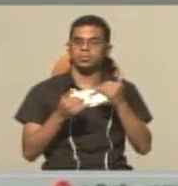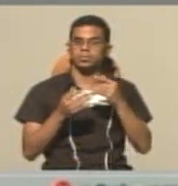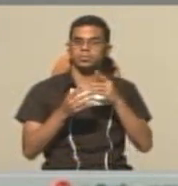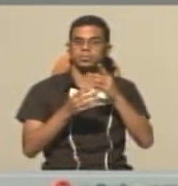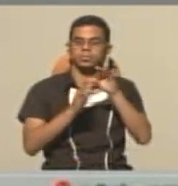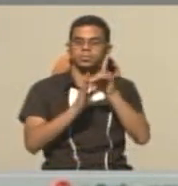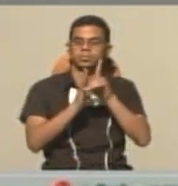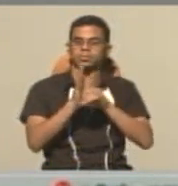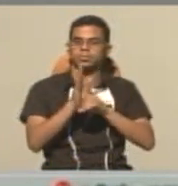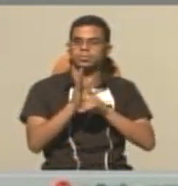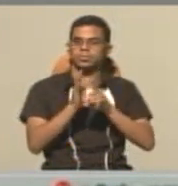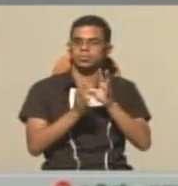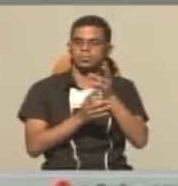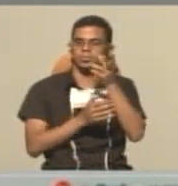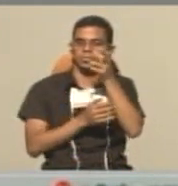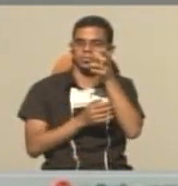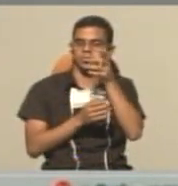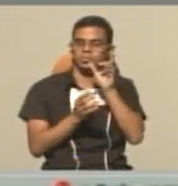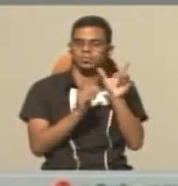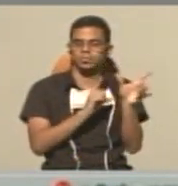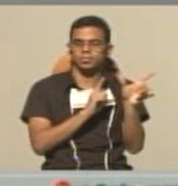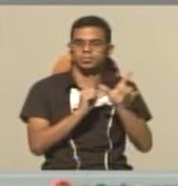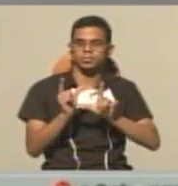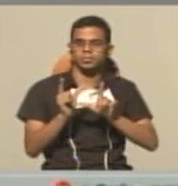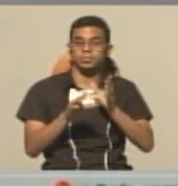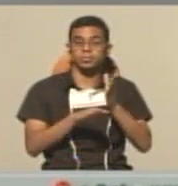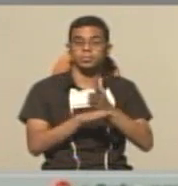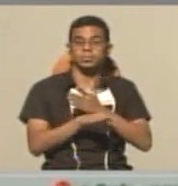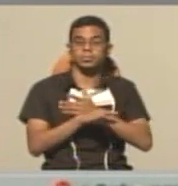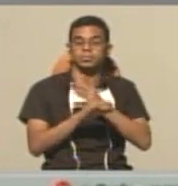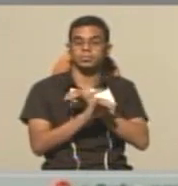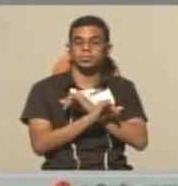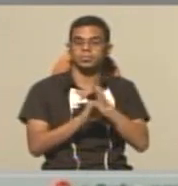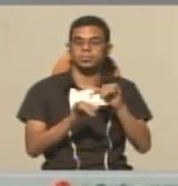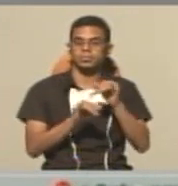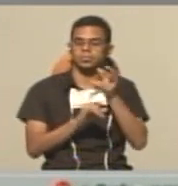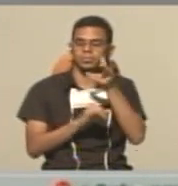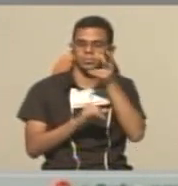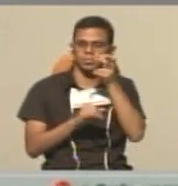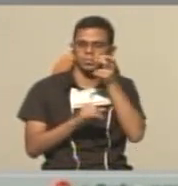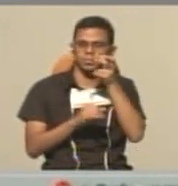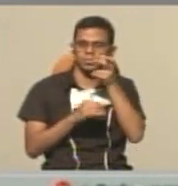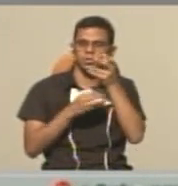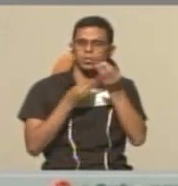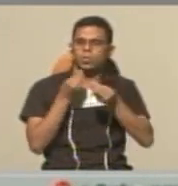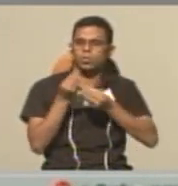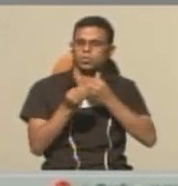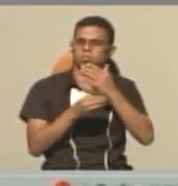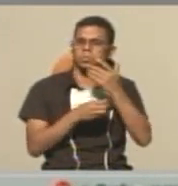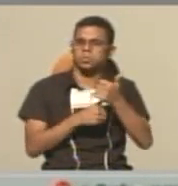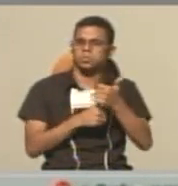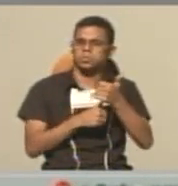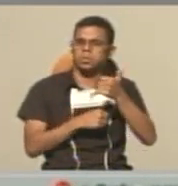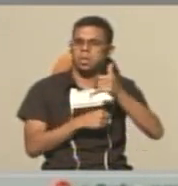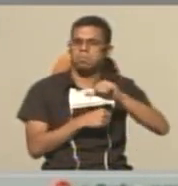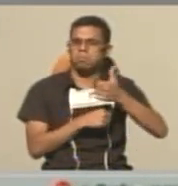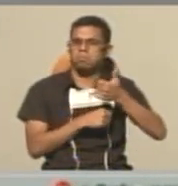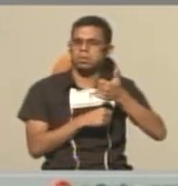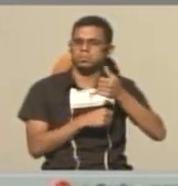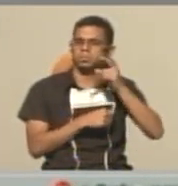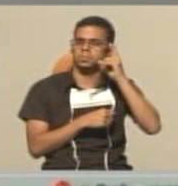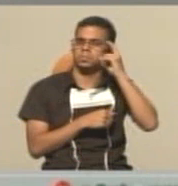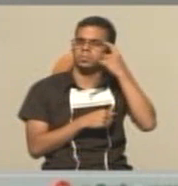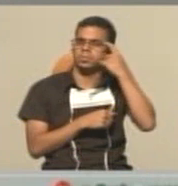el audio y listo. Antes de finalizar y escuchar el audio, ¿Cómo quedó? Recuerda